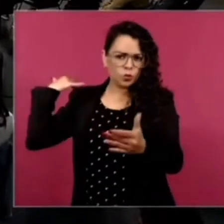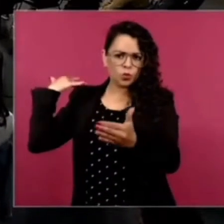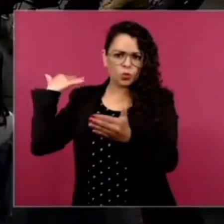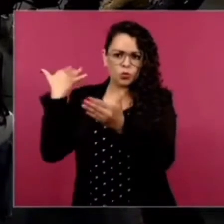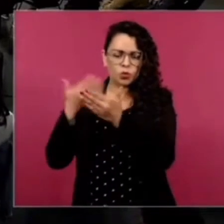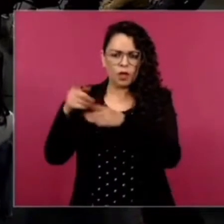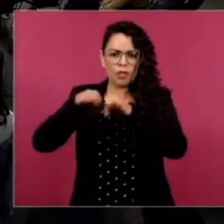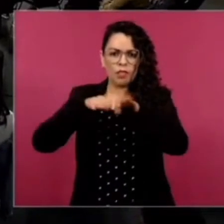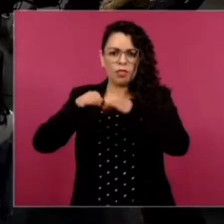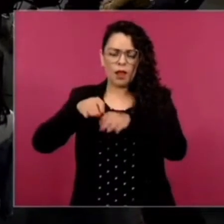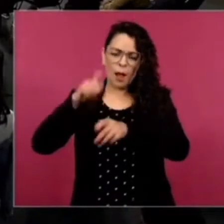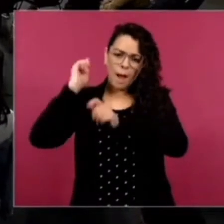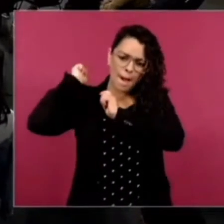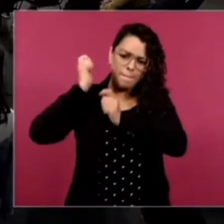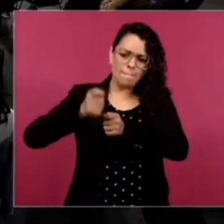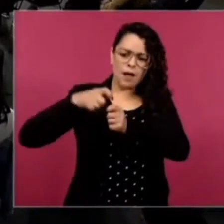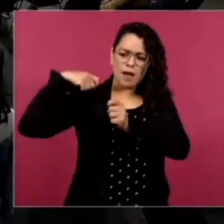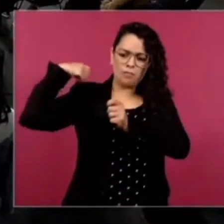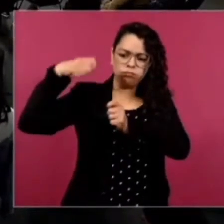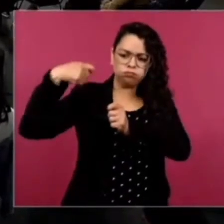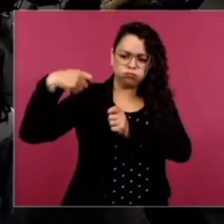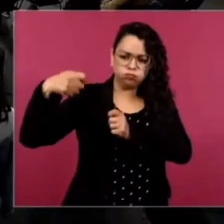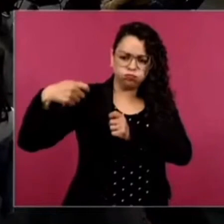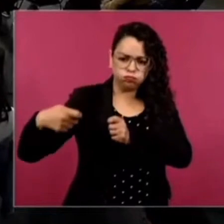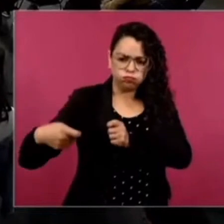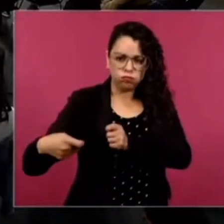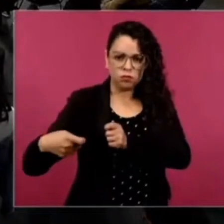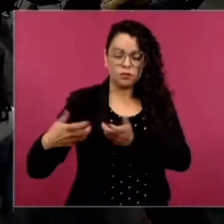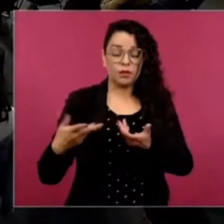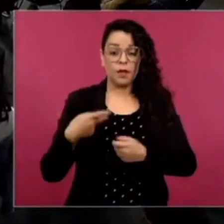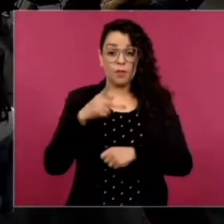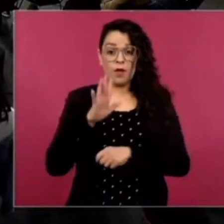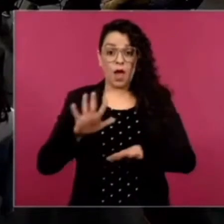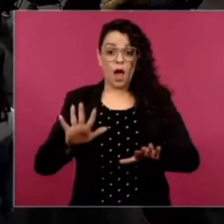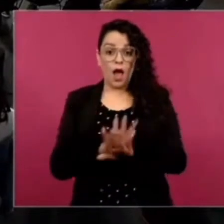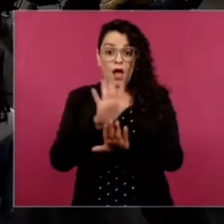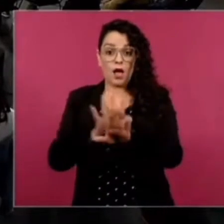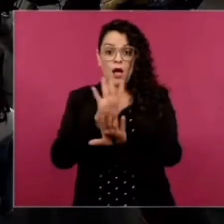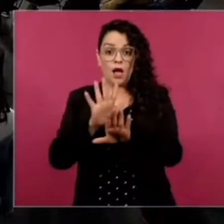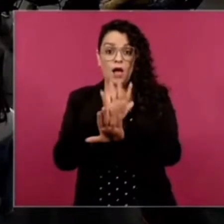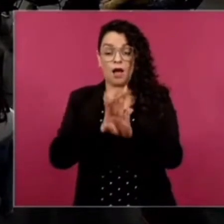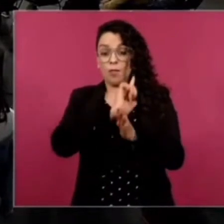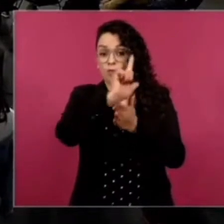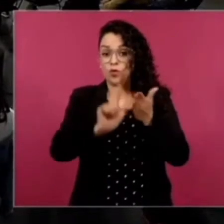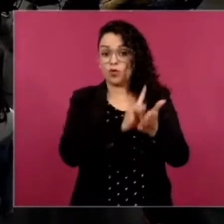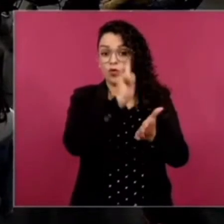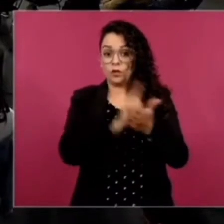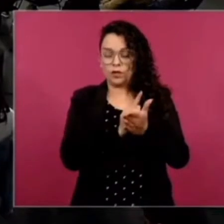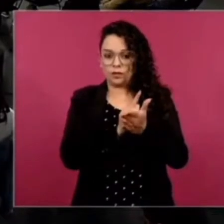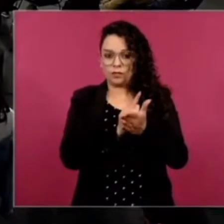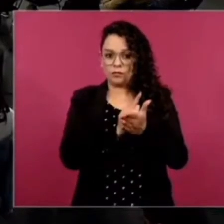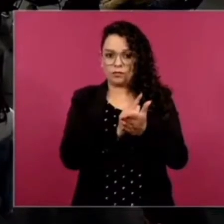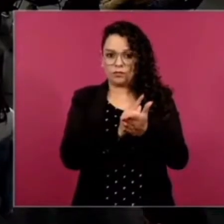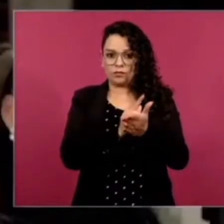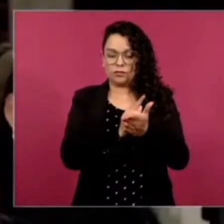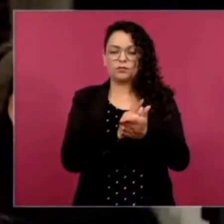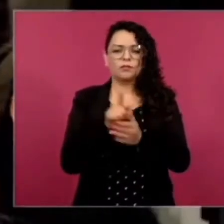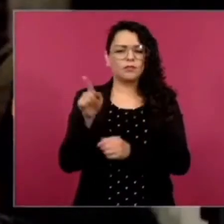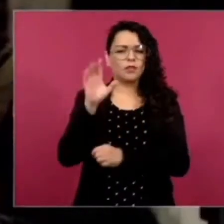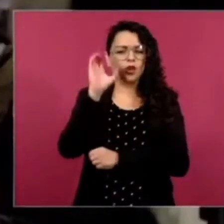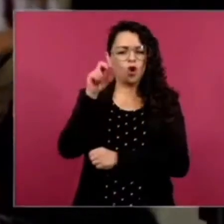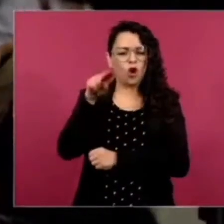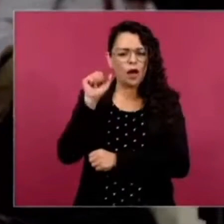recientemente hubo cambios en las leyes ambientales, y me parece que la CONAMP los